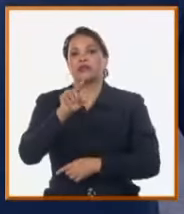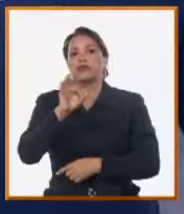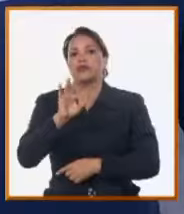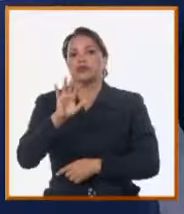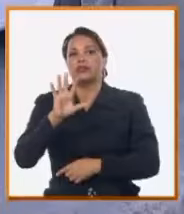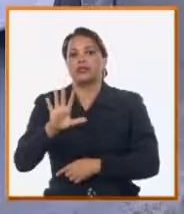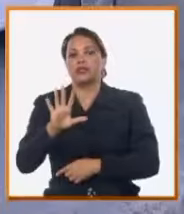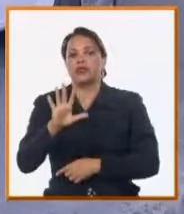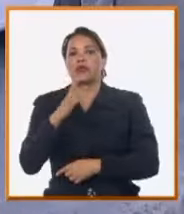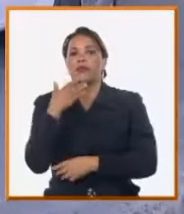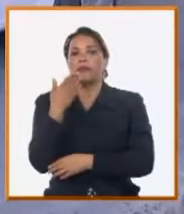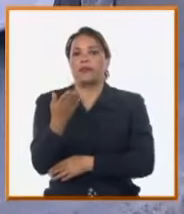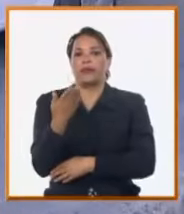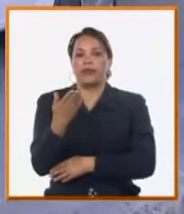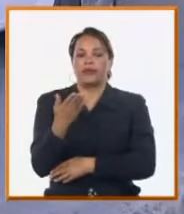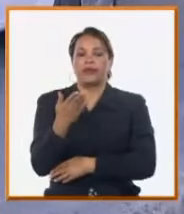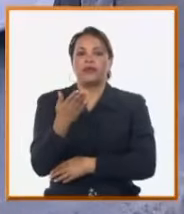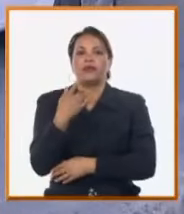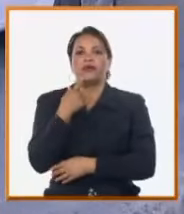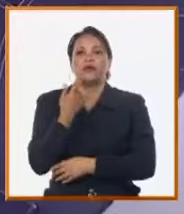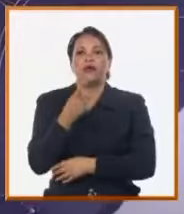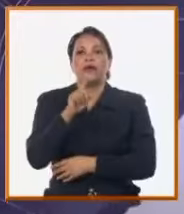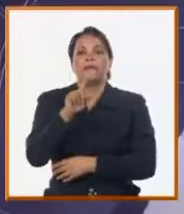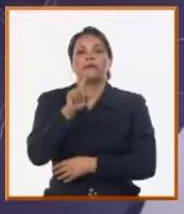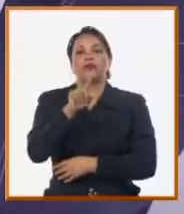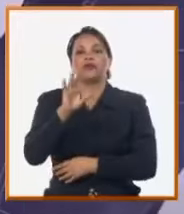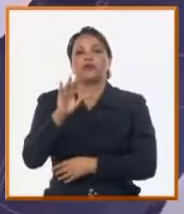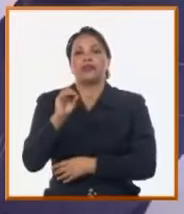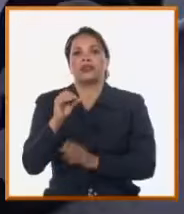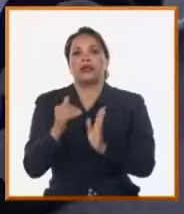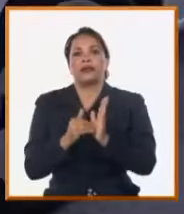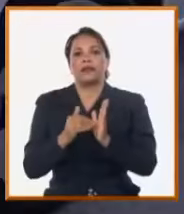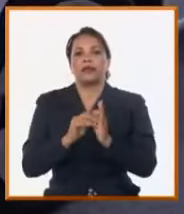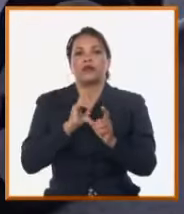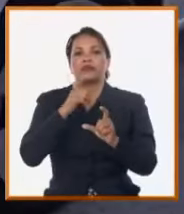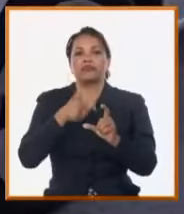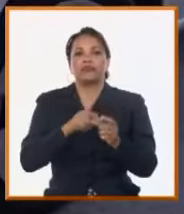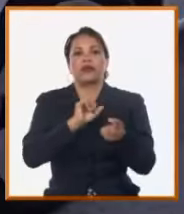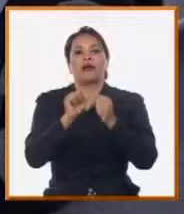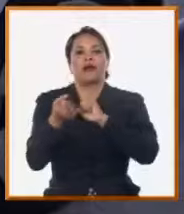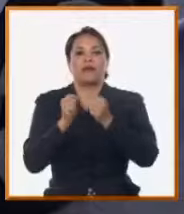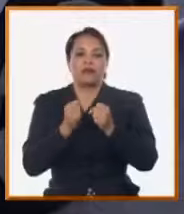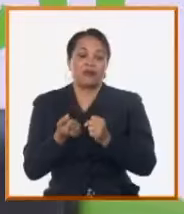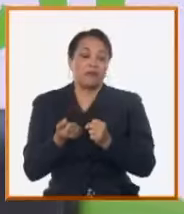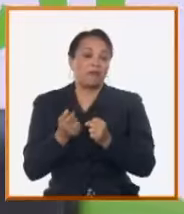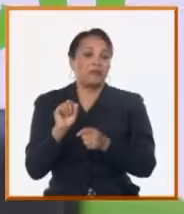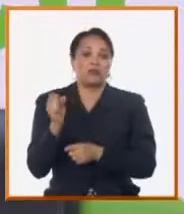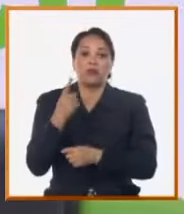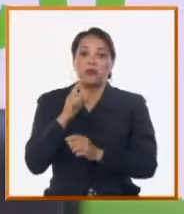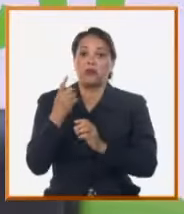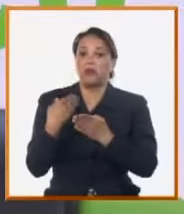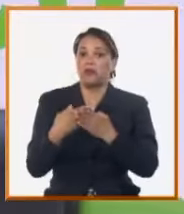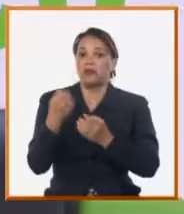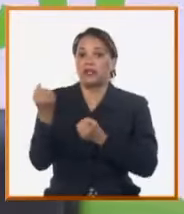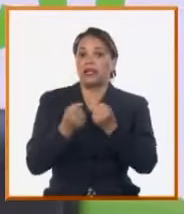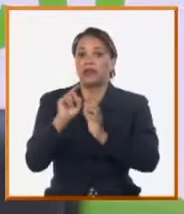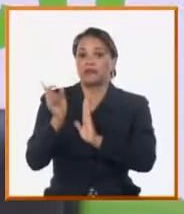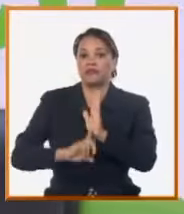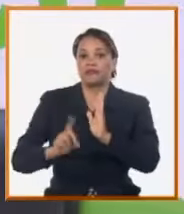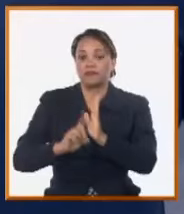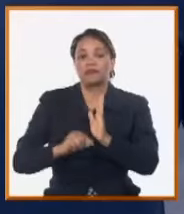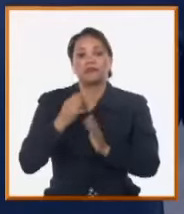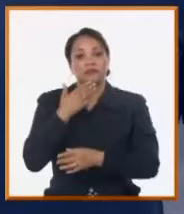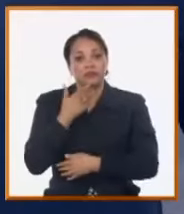órdenes de trabajo, más de 180.000 litros de combustible ahorrados solamente con el vehículo eléctrico. Las ventajas que ha